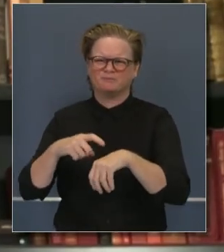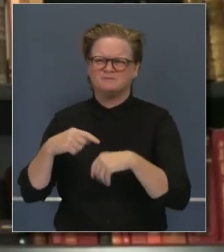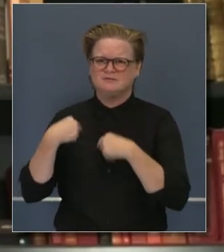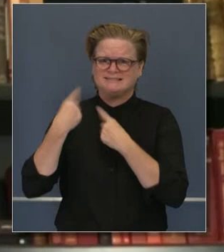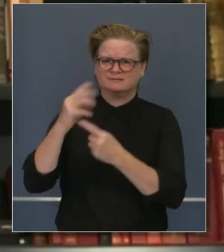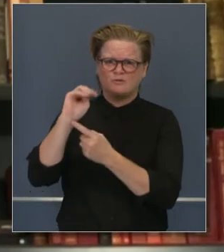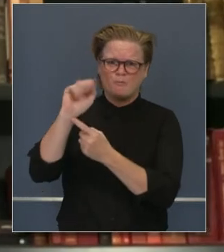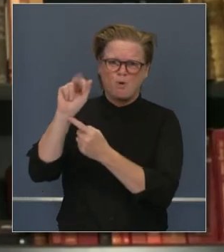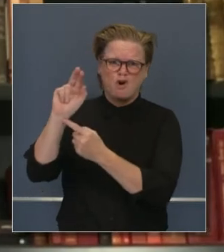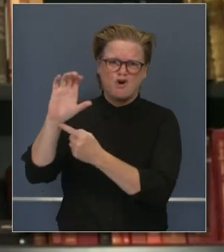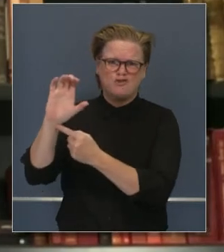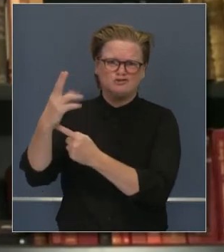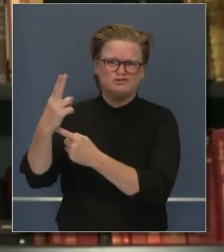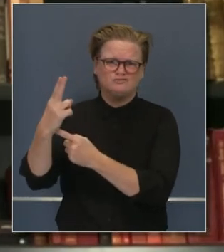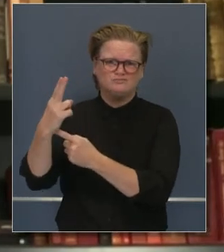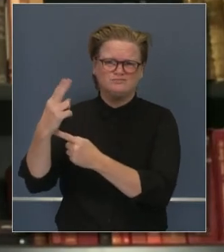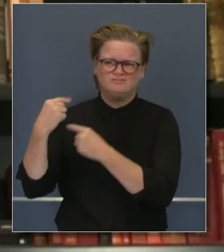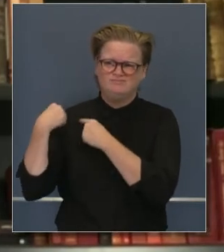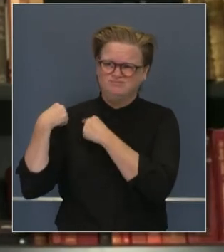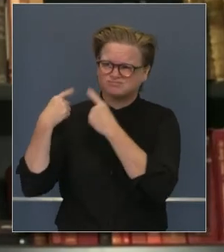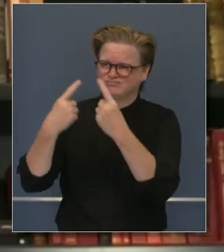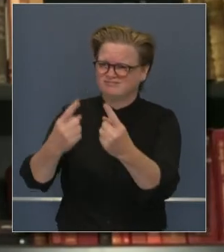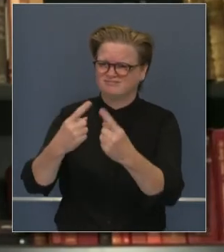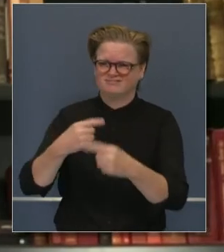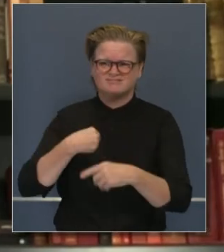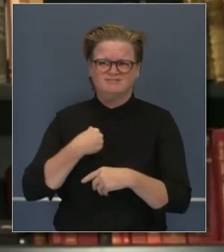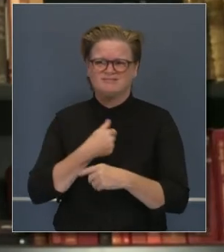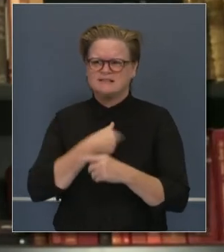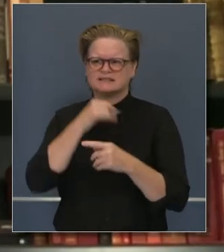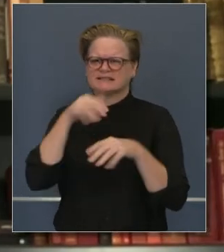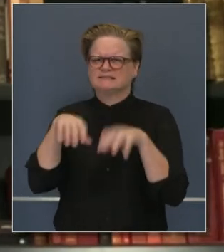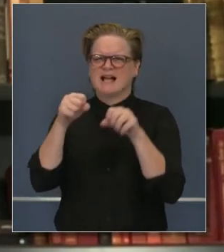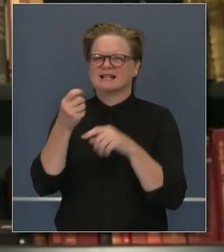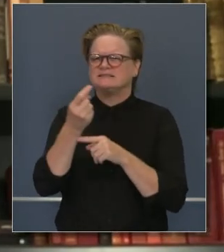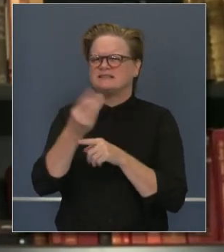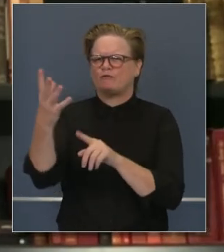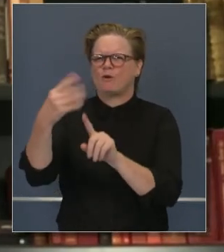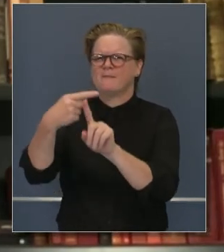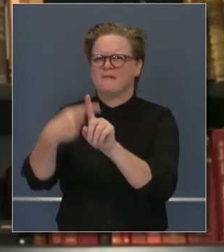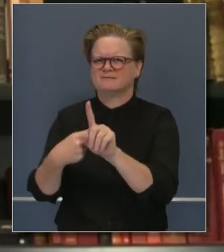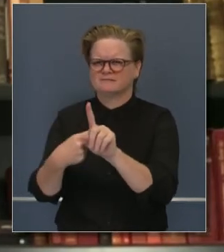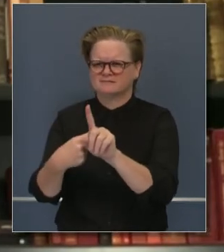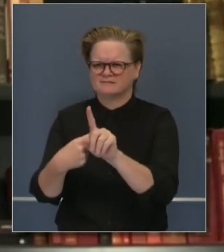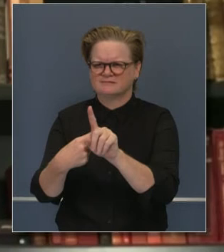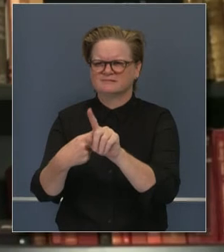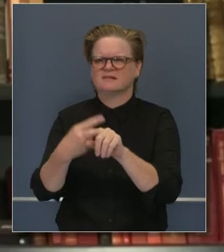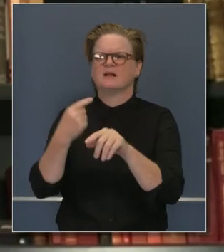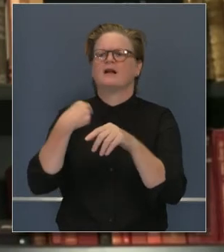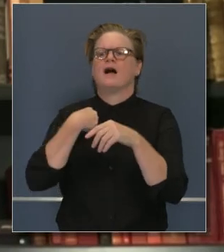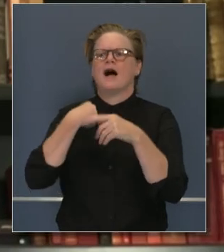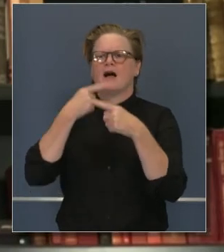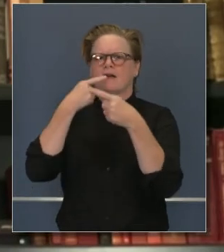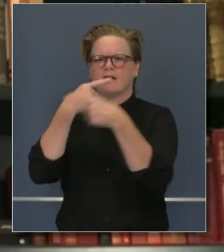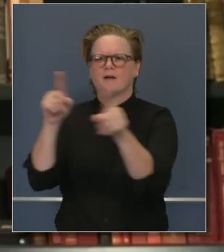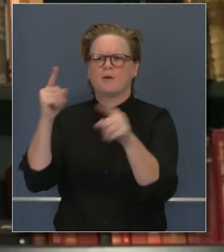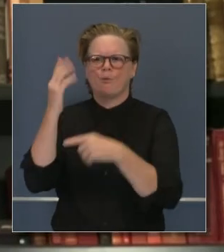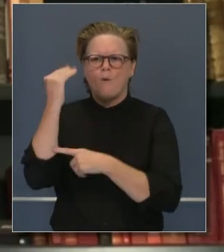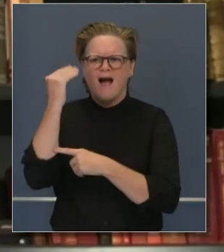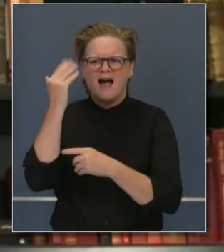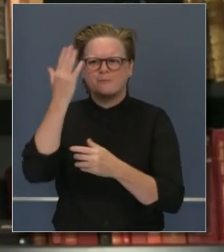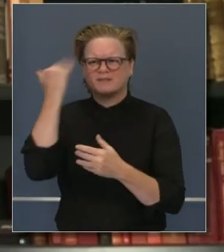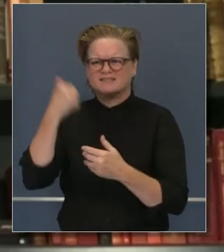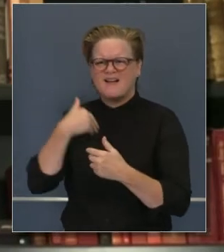inicio de la pandemia no me hice prueba por muchos meses. Les indiqué por qué y eso es